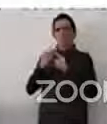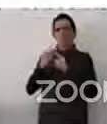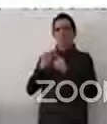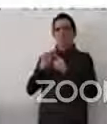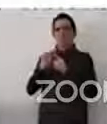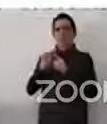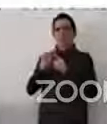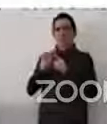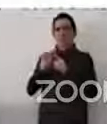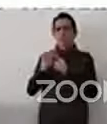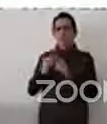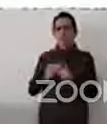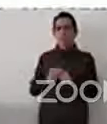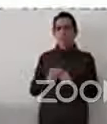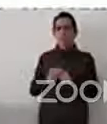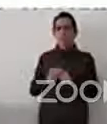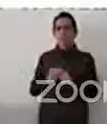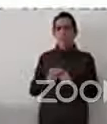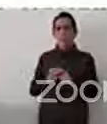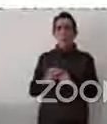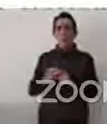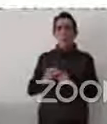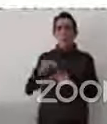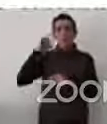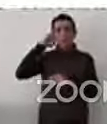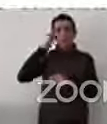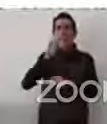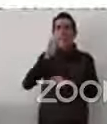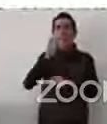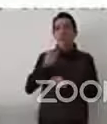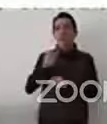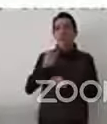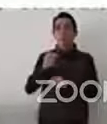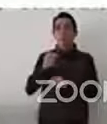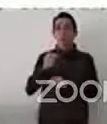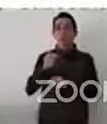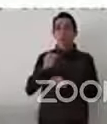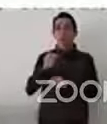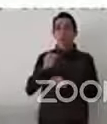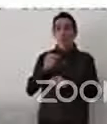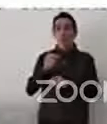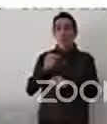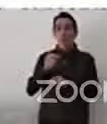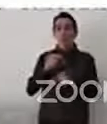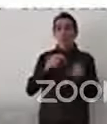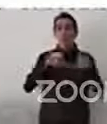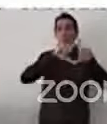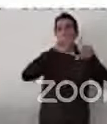geográfica. En la época de la conquista, de la denominada conquista, colonización.